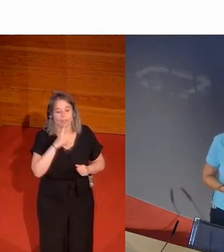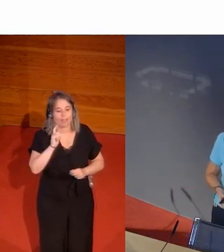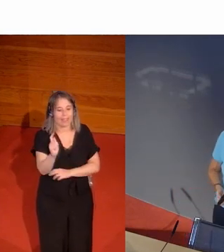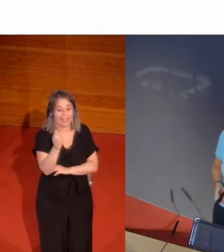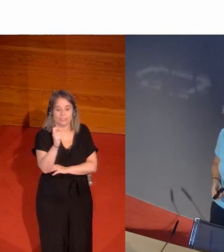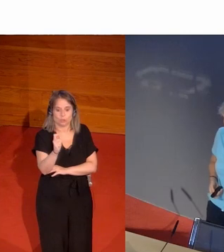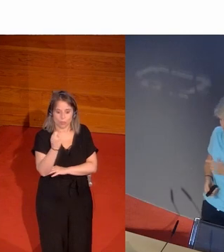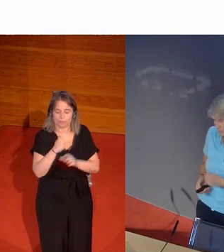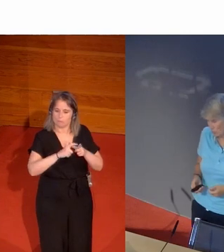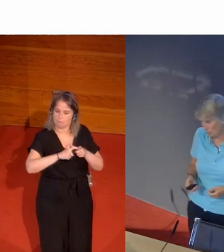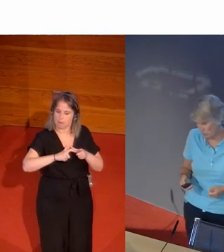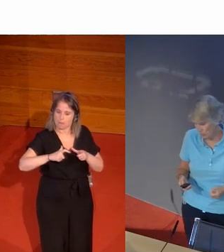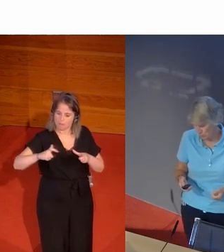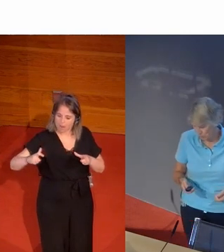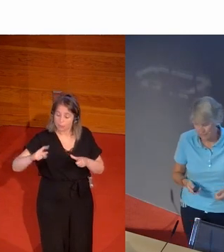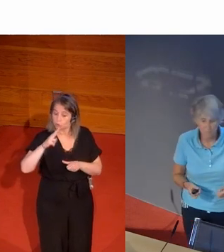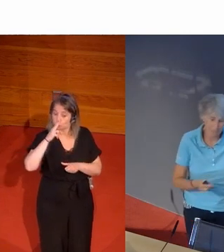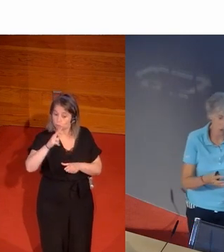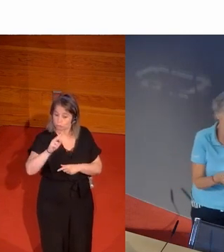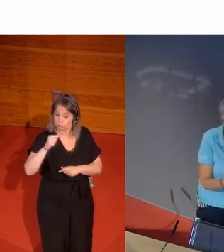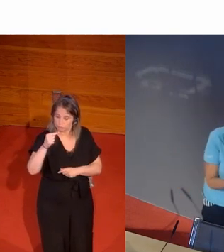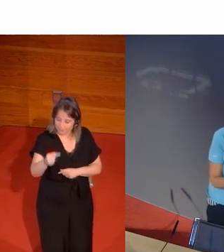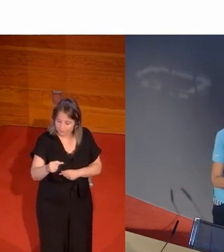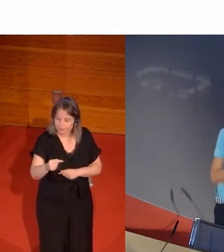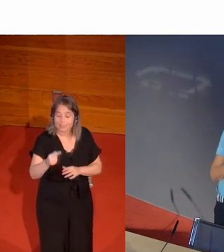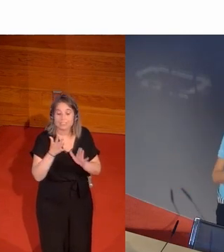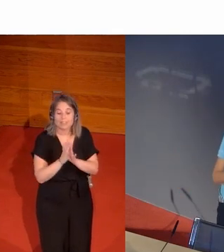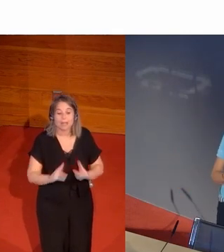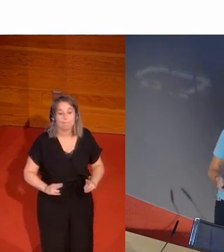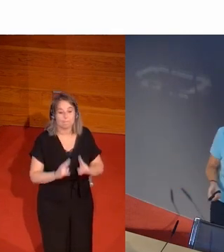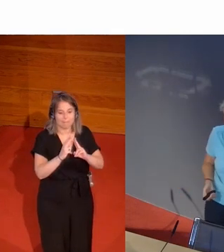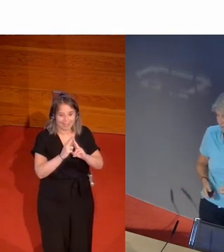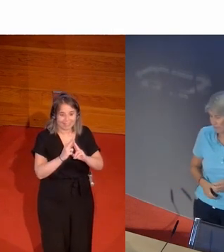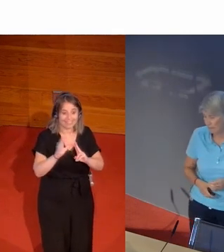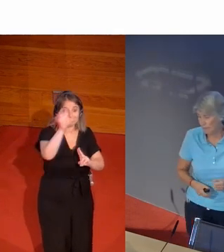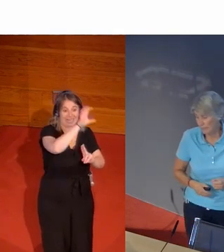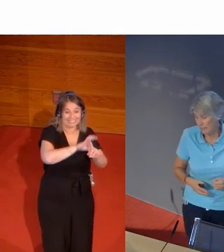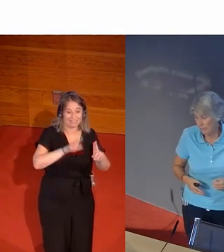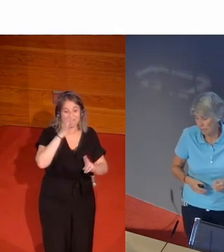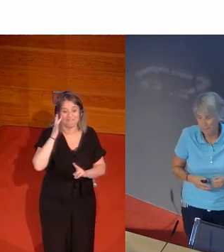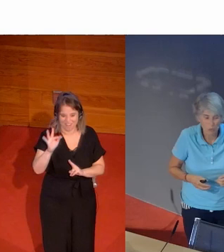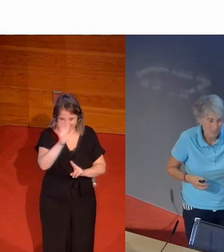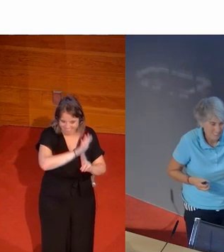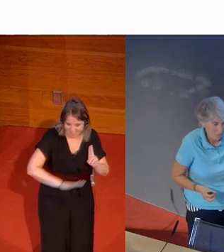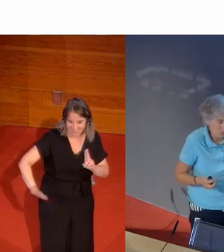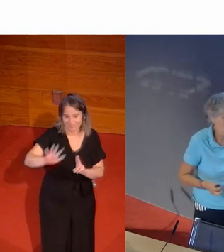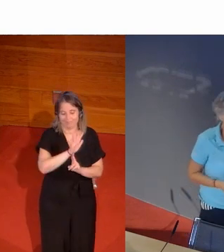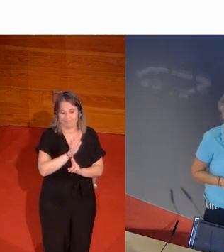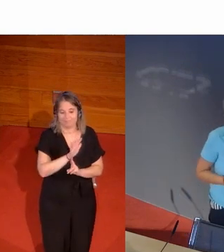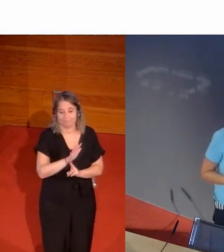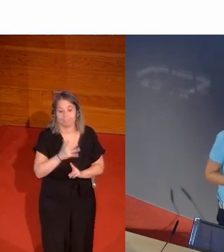teniendo dos años después ya no solo es París sino que es toda Francia. Pero